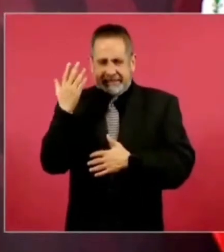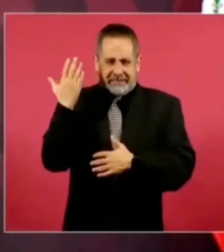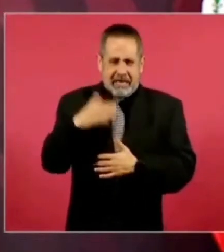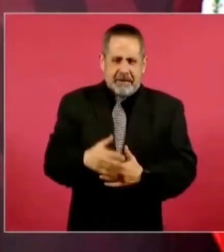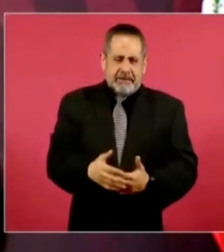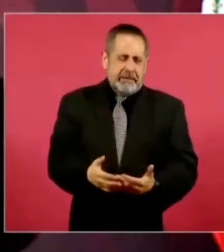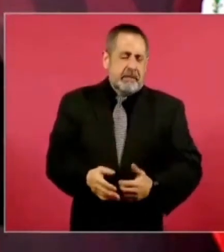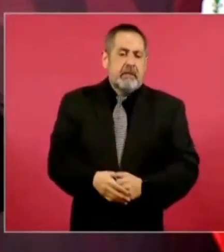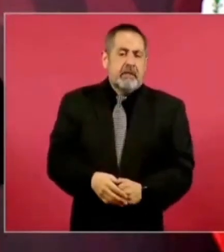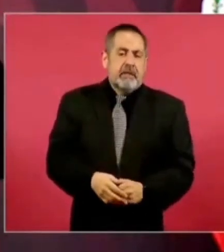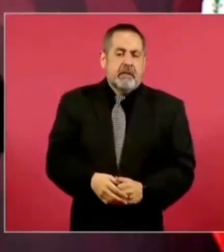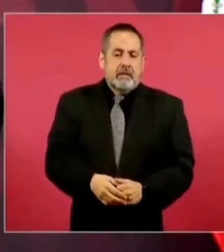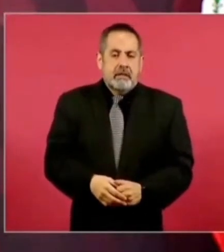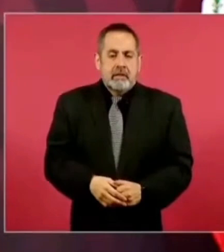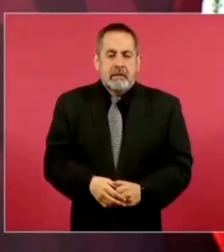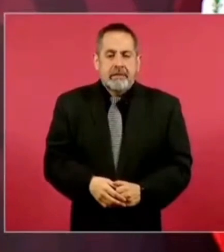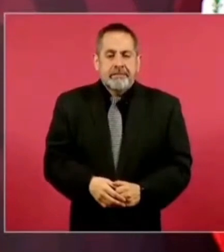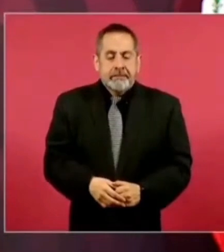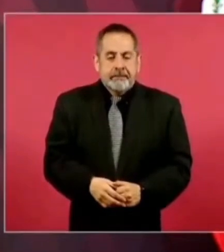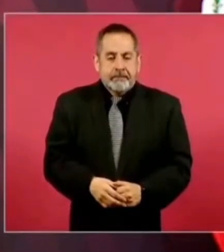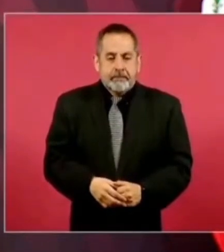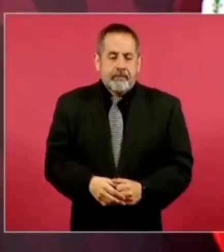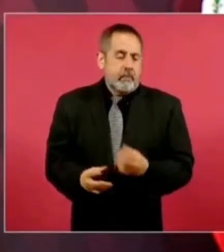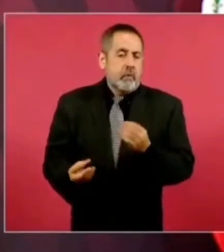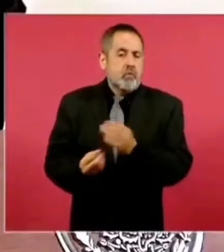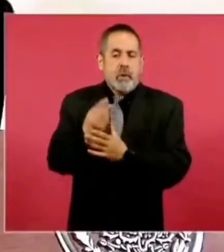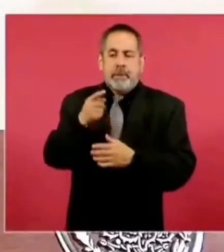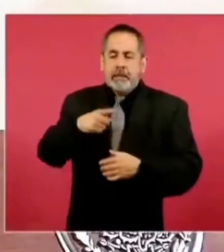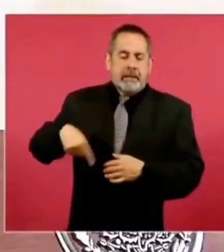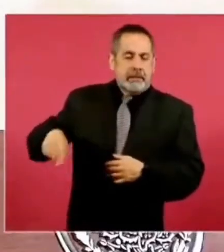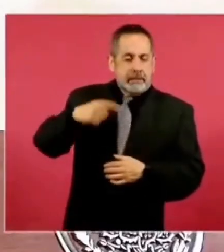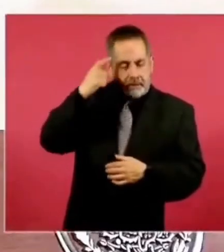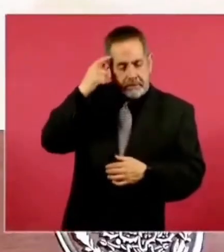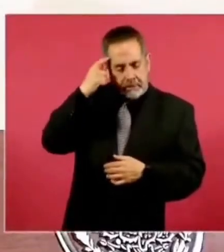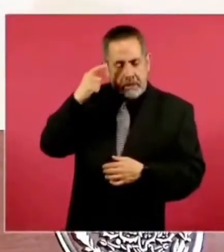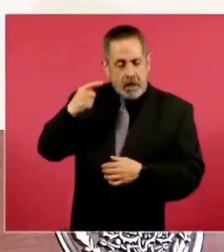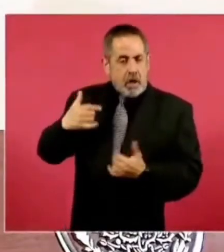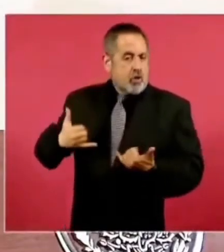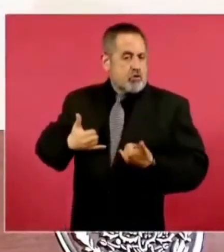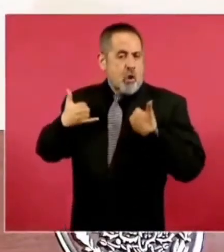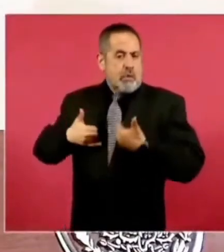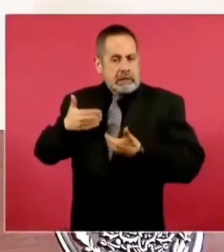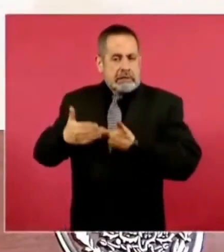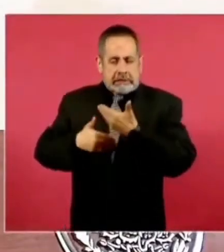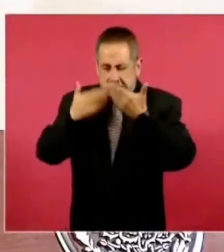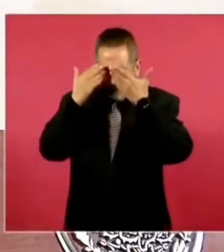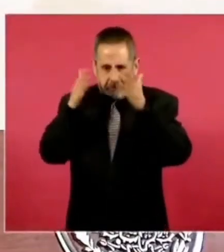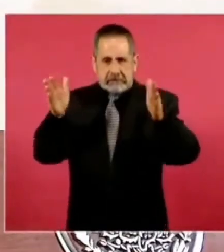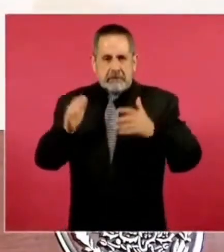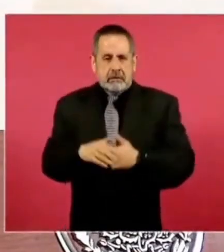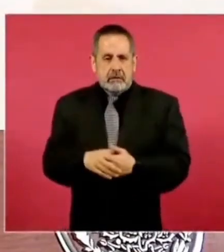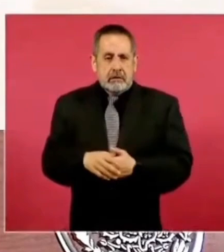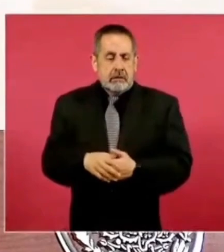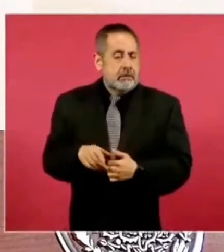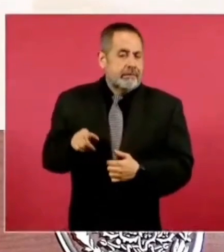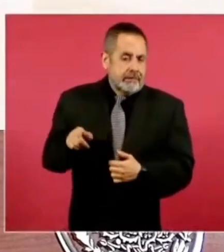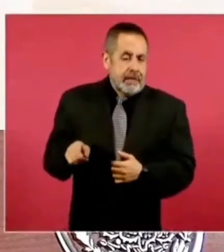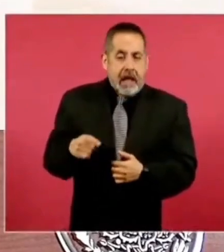Es una nueva generación, ya no susceptible